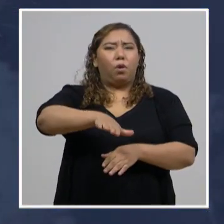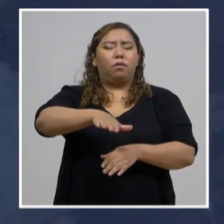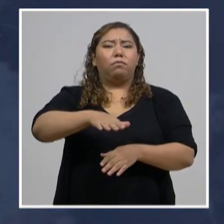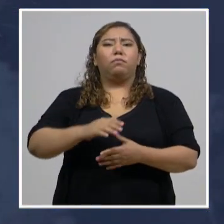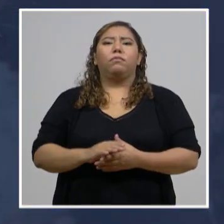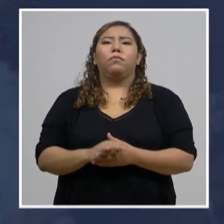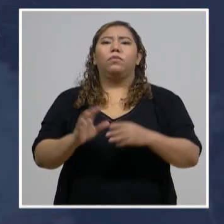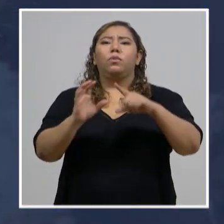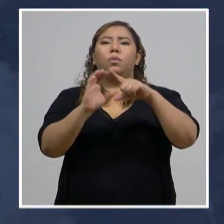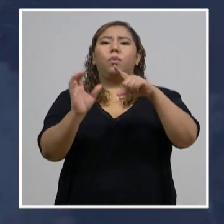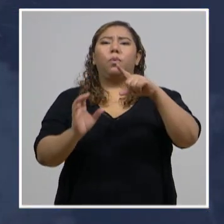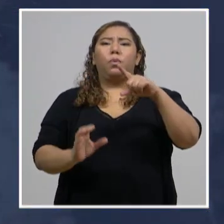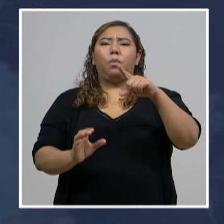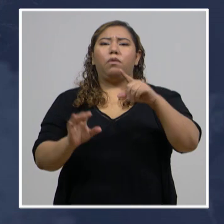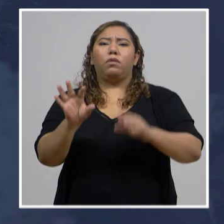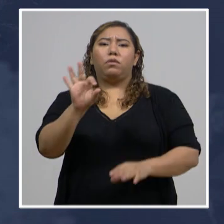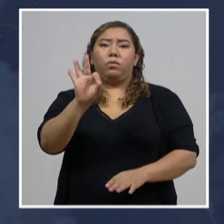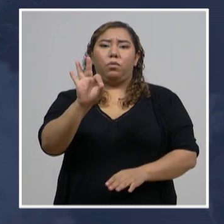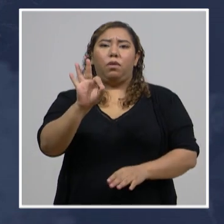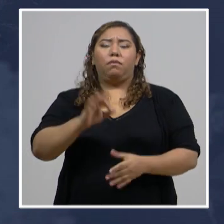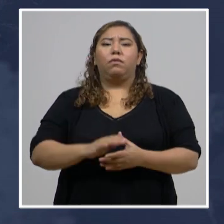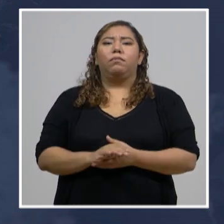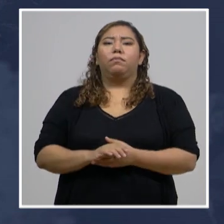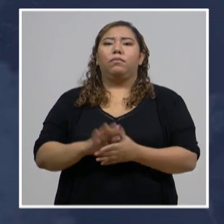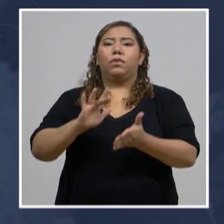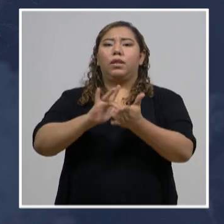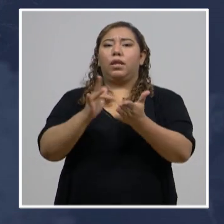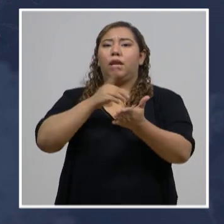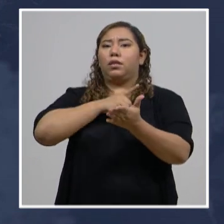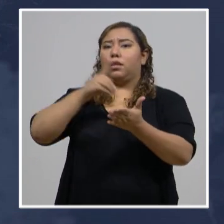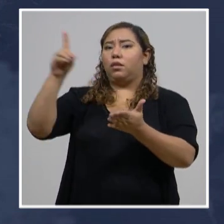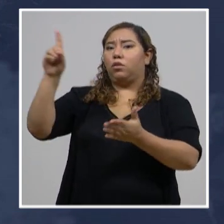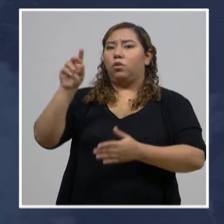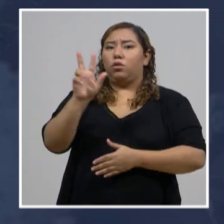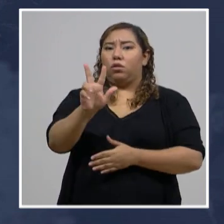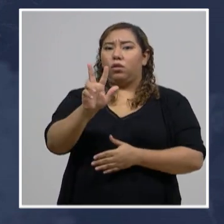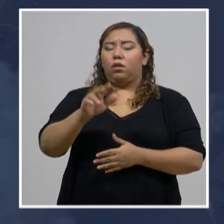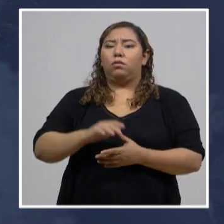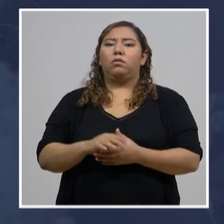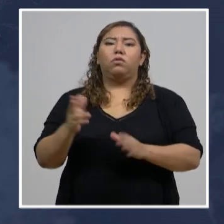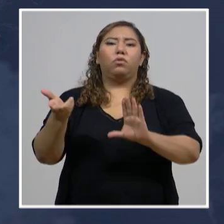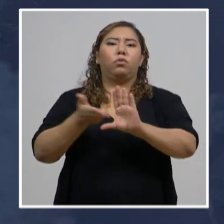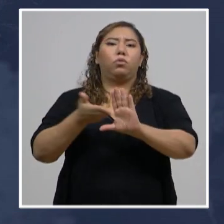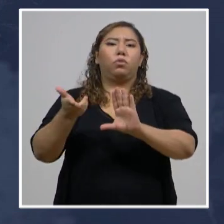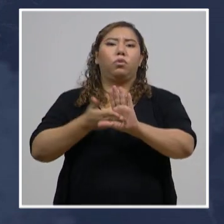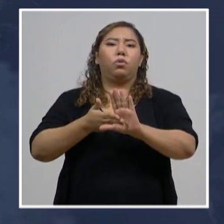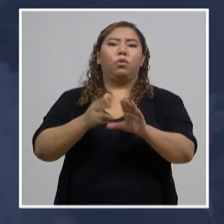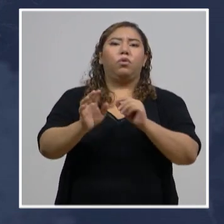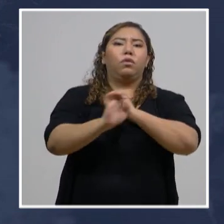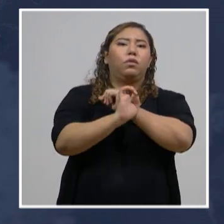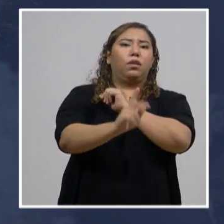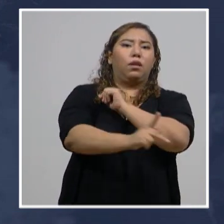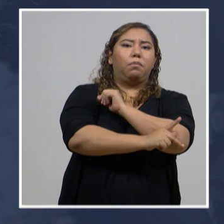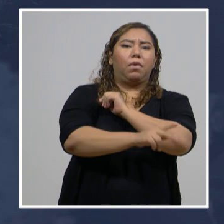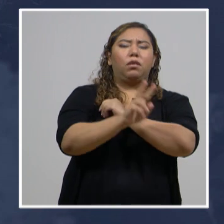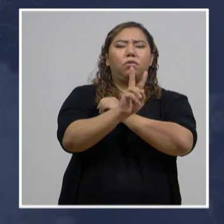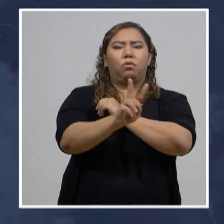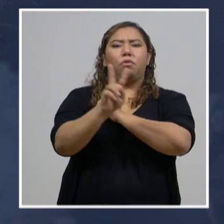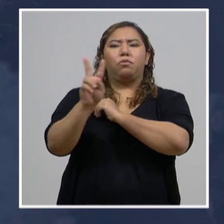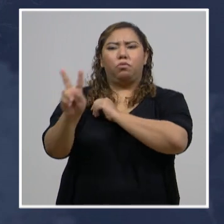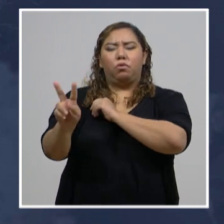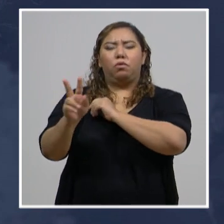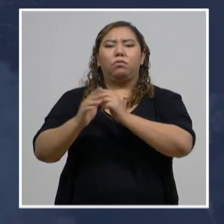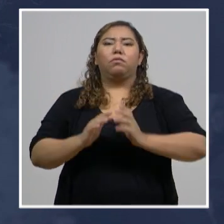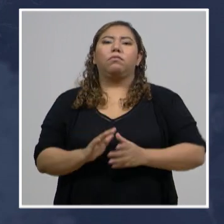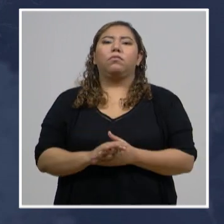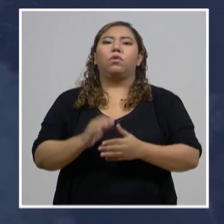departamento de Cortés, nueve personas. Gracias a Dios, tres personas. En Choluteca y El Paraíso, dos personas en cada uno de